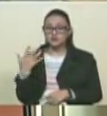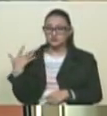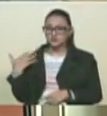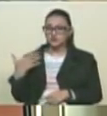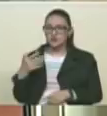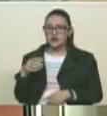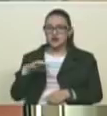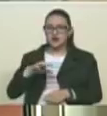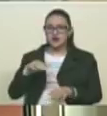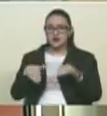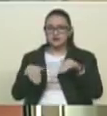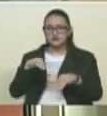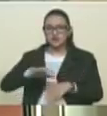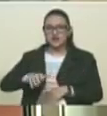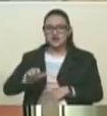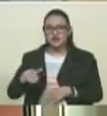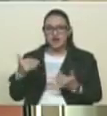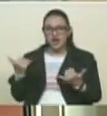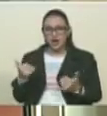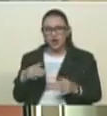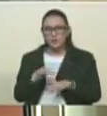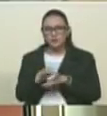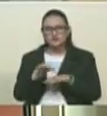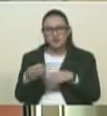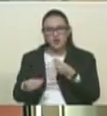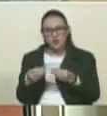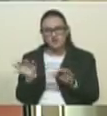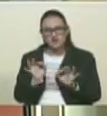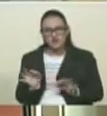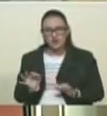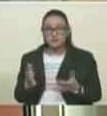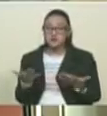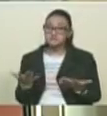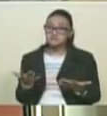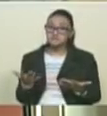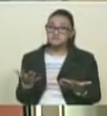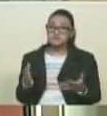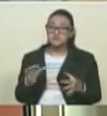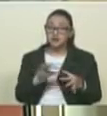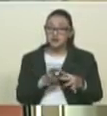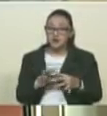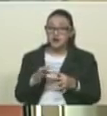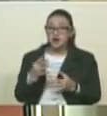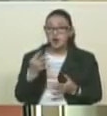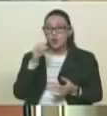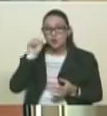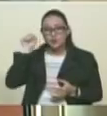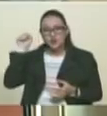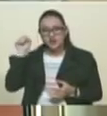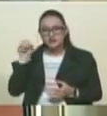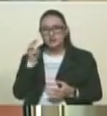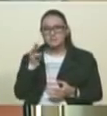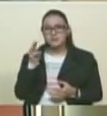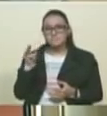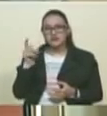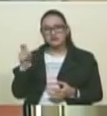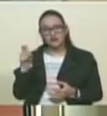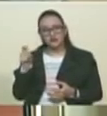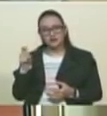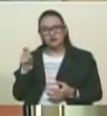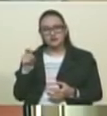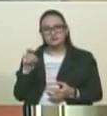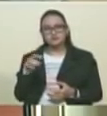las elecciones regionales, ¿cómo se vislumbra para las municipales? Aunque algunos partidos de la alianza, como Partido Comunista, PPT, bueno, han hablado ya de